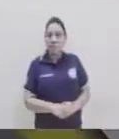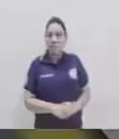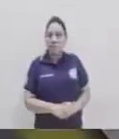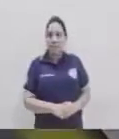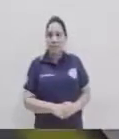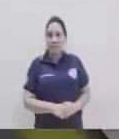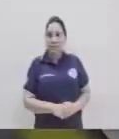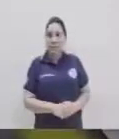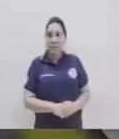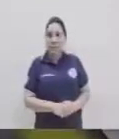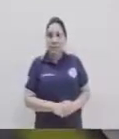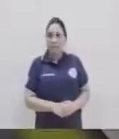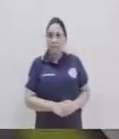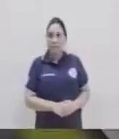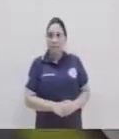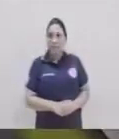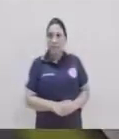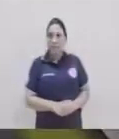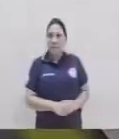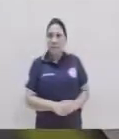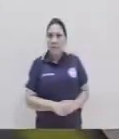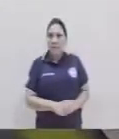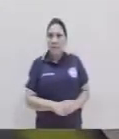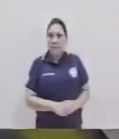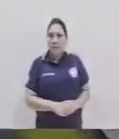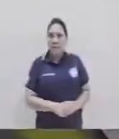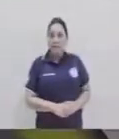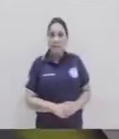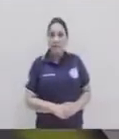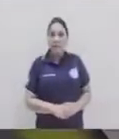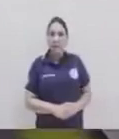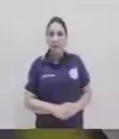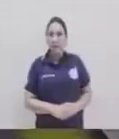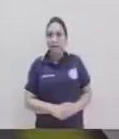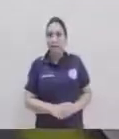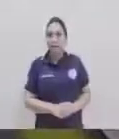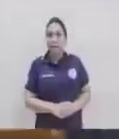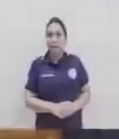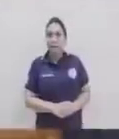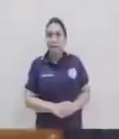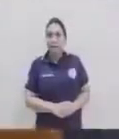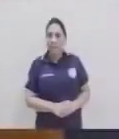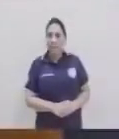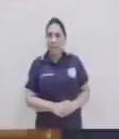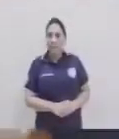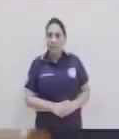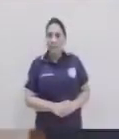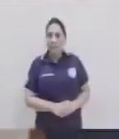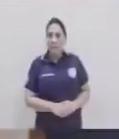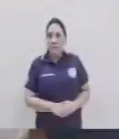que prensar hasta que quede súper firme exacto